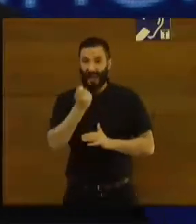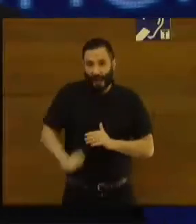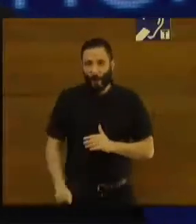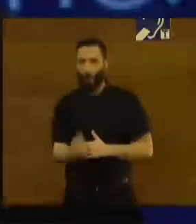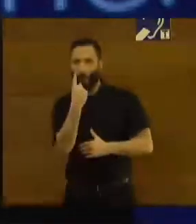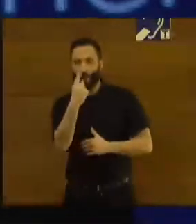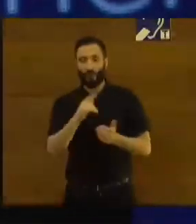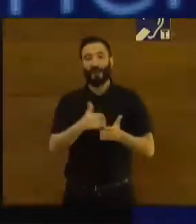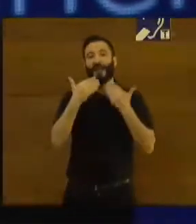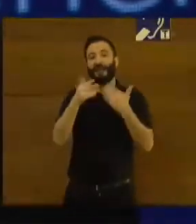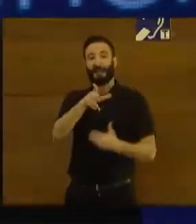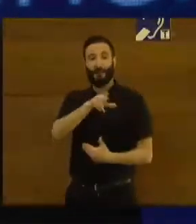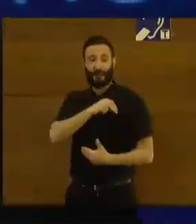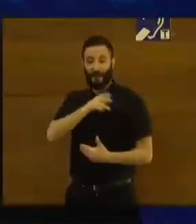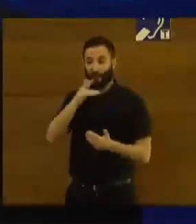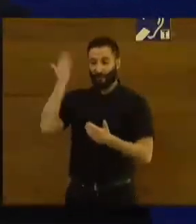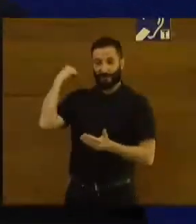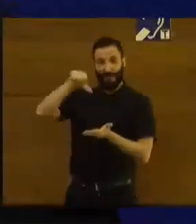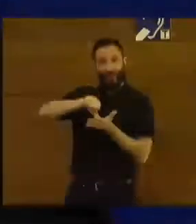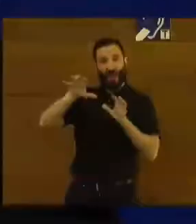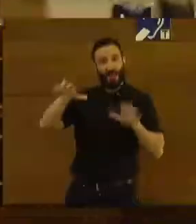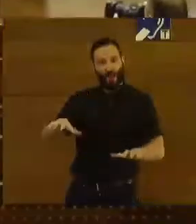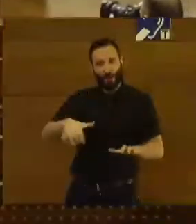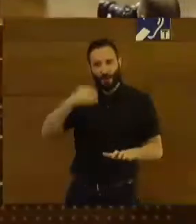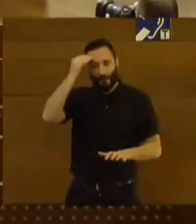León nos parece mentira haber llegado hasta aquí. Muchas gracias.